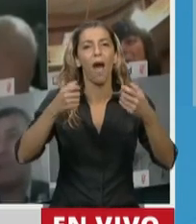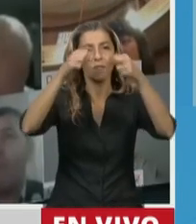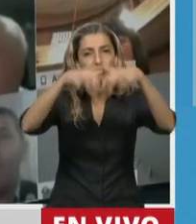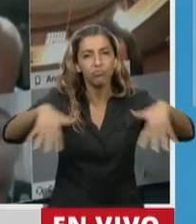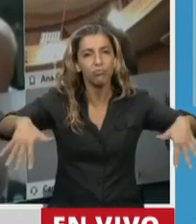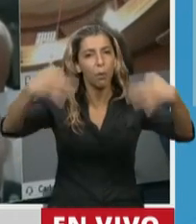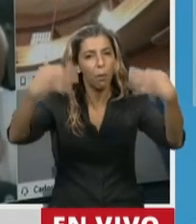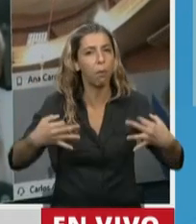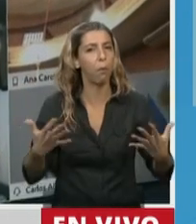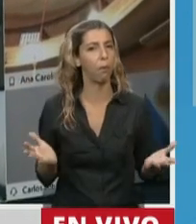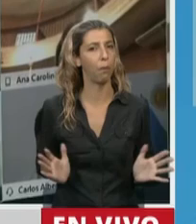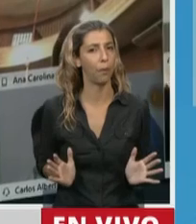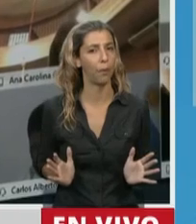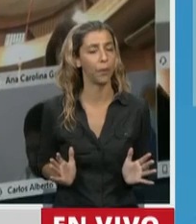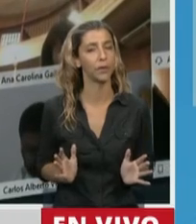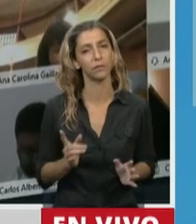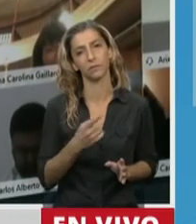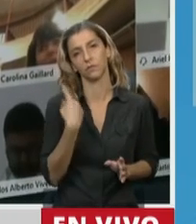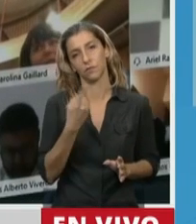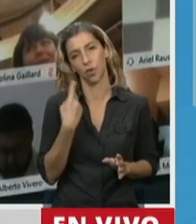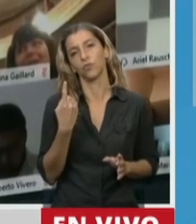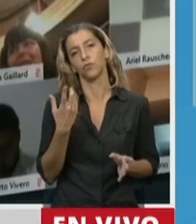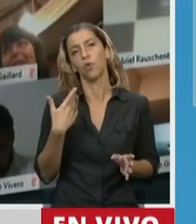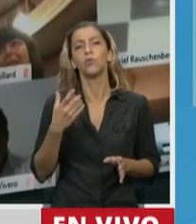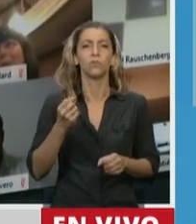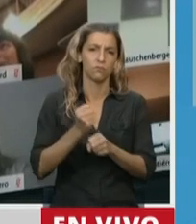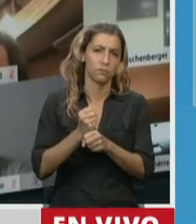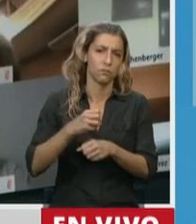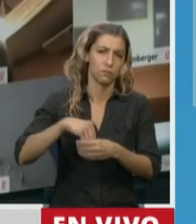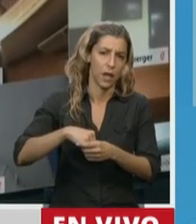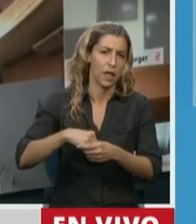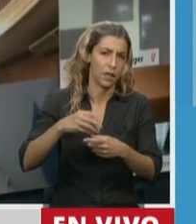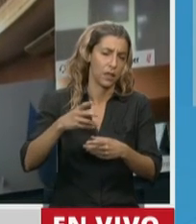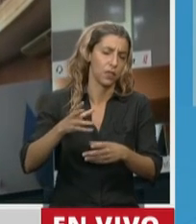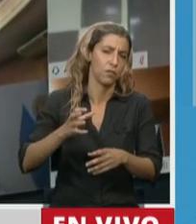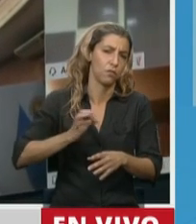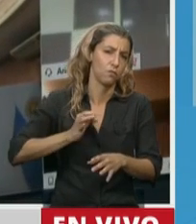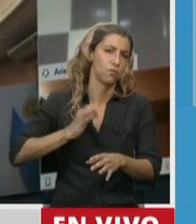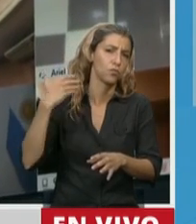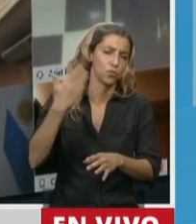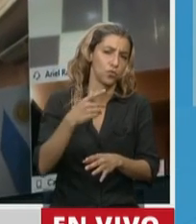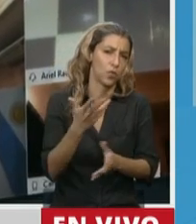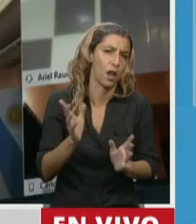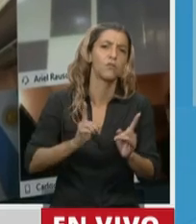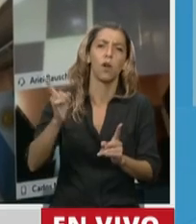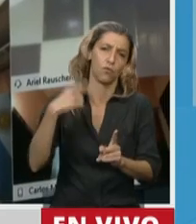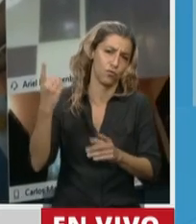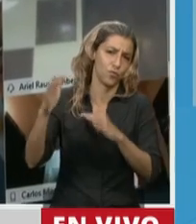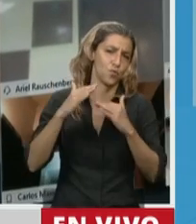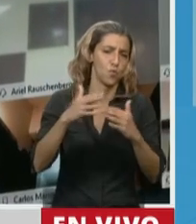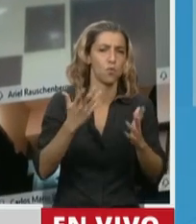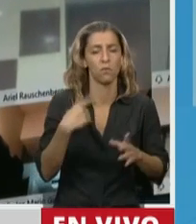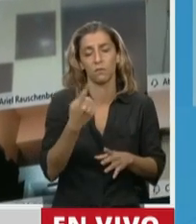trabajamos en la salud sabemos desde hace muchos años que nos tenemos que mover casi, hasta casi